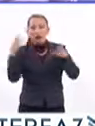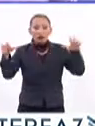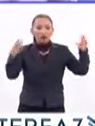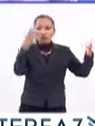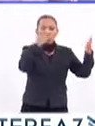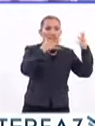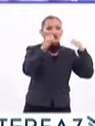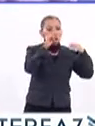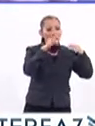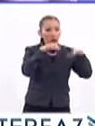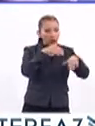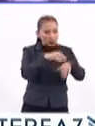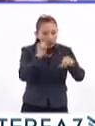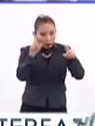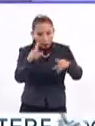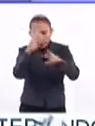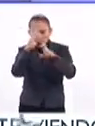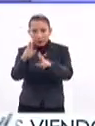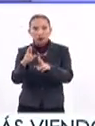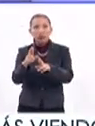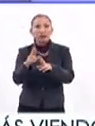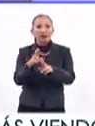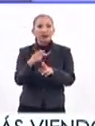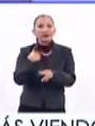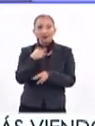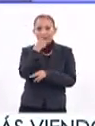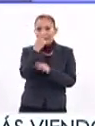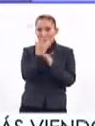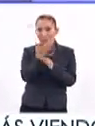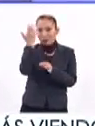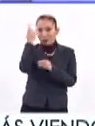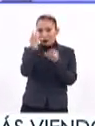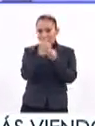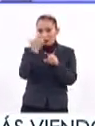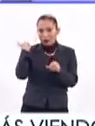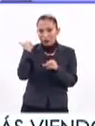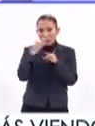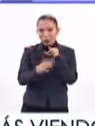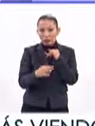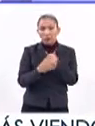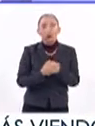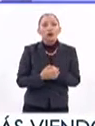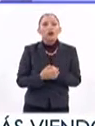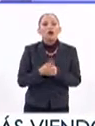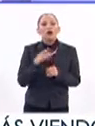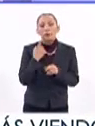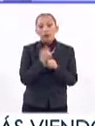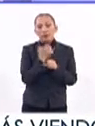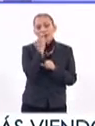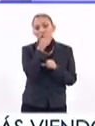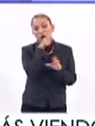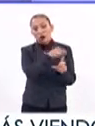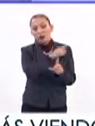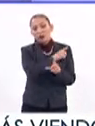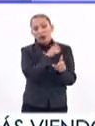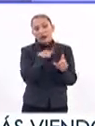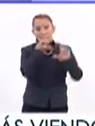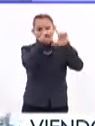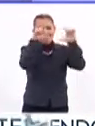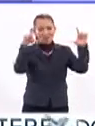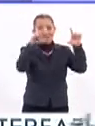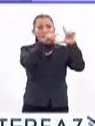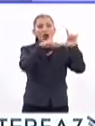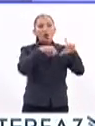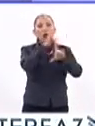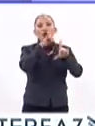repente, todo el mundo dice, sí, claro, tienes que respetar. Ahora, yo lo que dije desde el año pasado al final es, en la primera escuela en donde develé la placa,